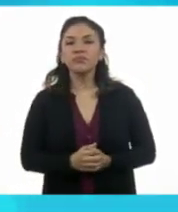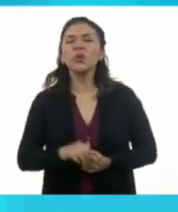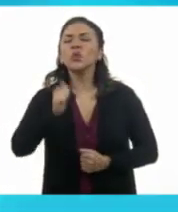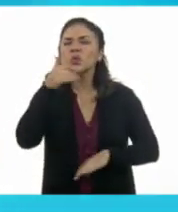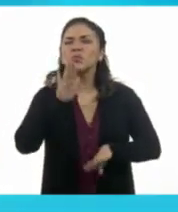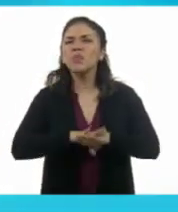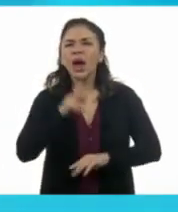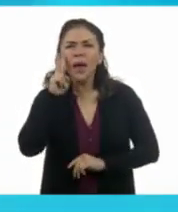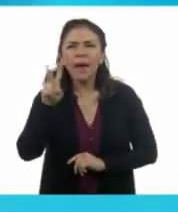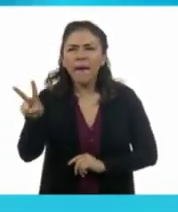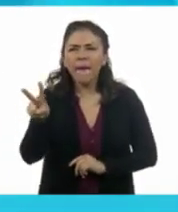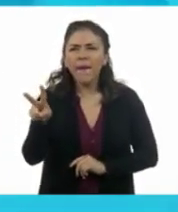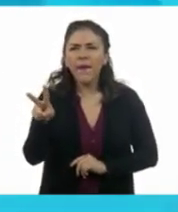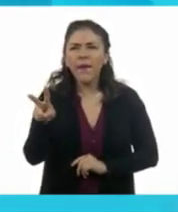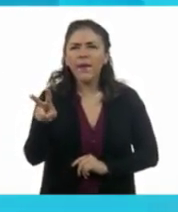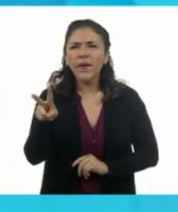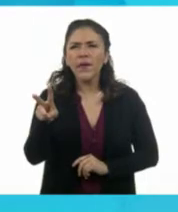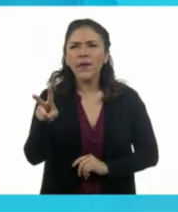más?